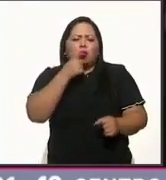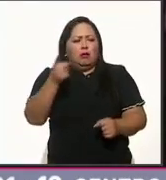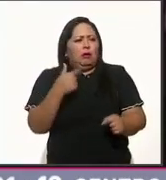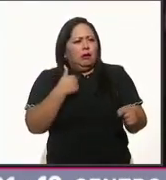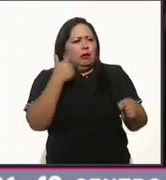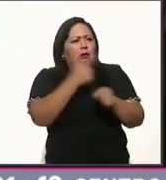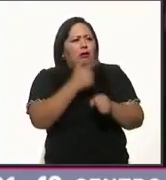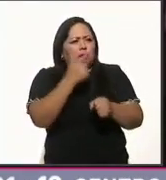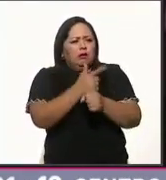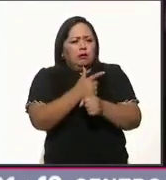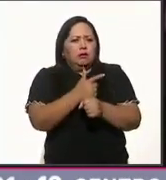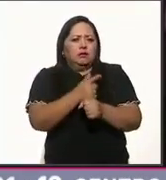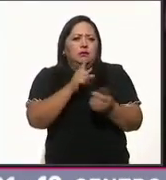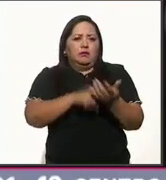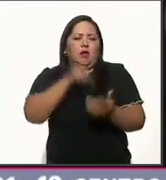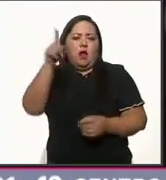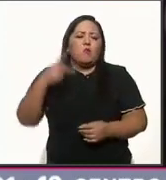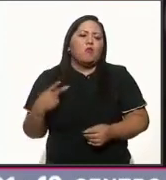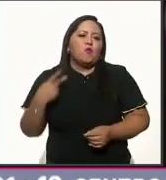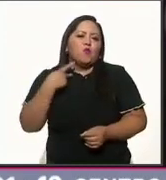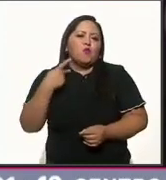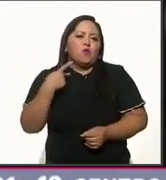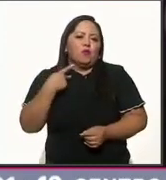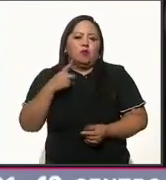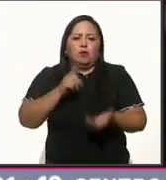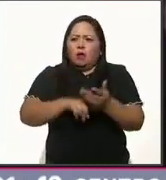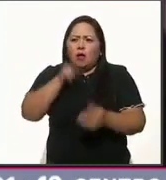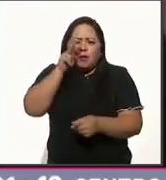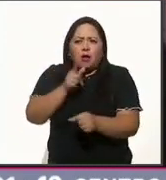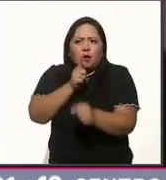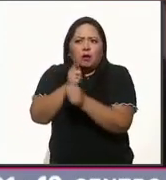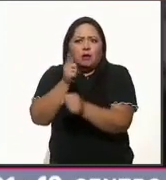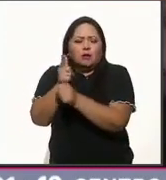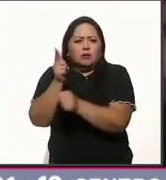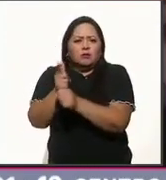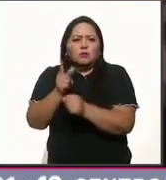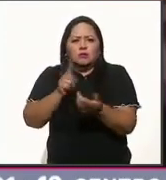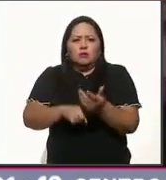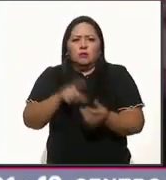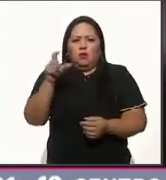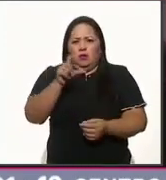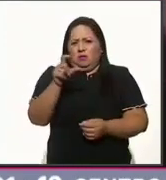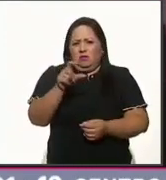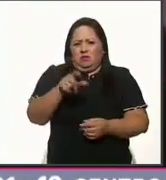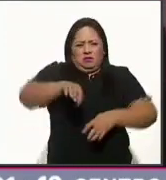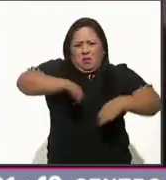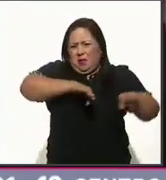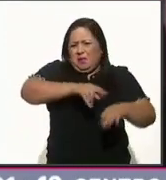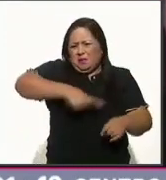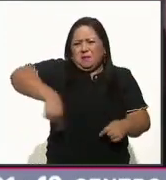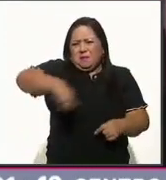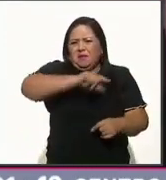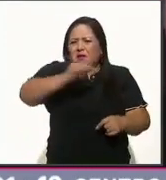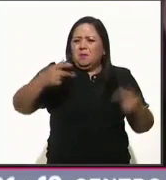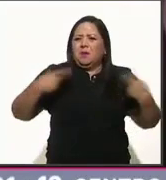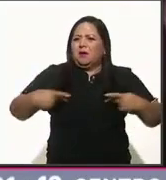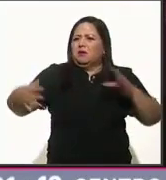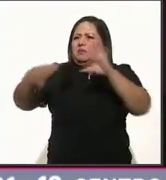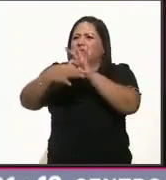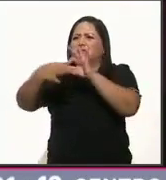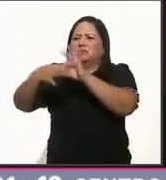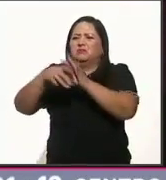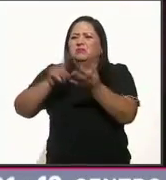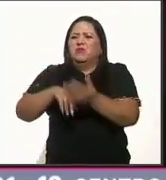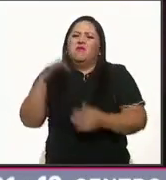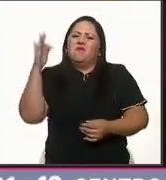que se han puesto de posición de la Procuraduría casos donde hemos detectado desde una misión misma de operación hasta gente vinculada con una actividad